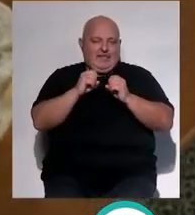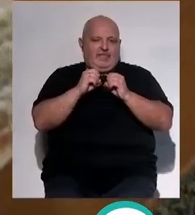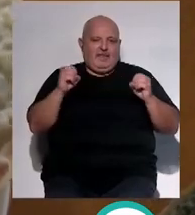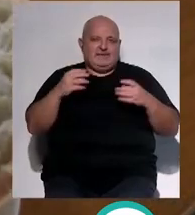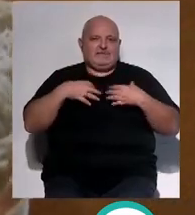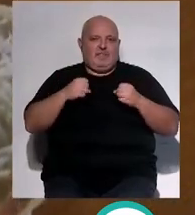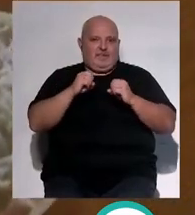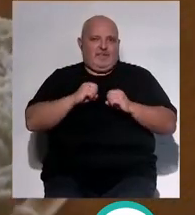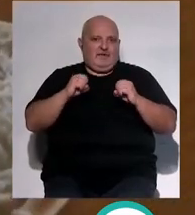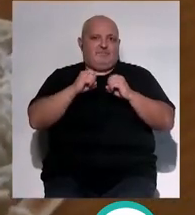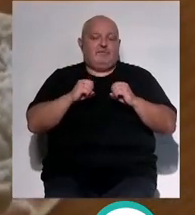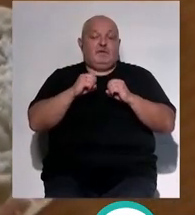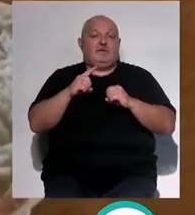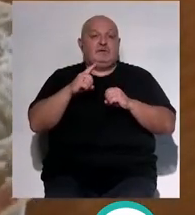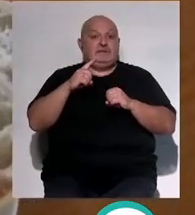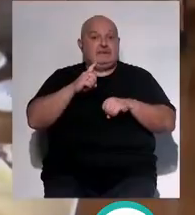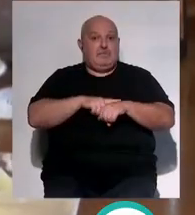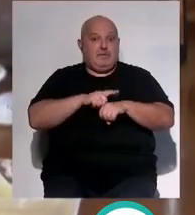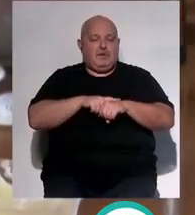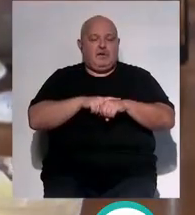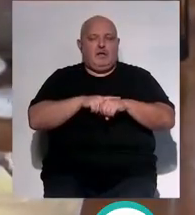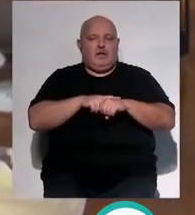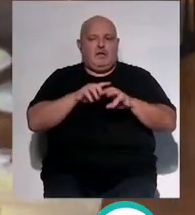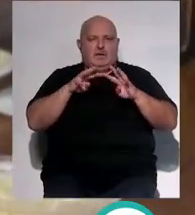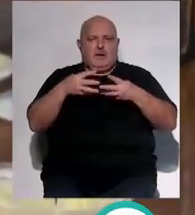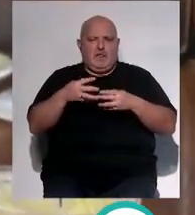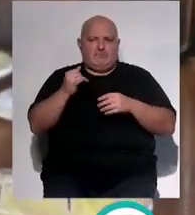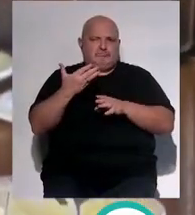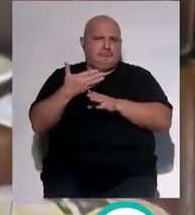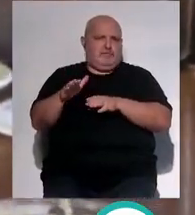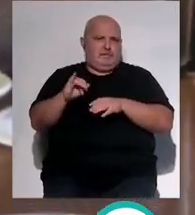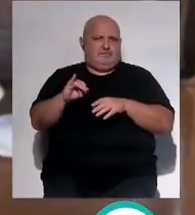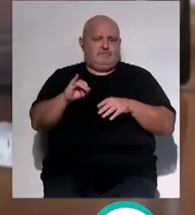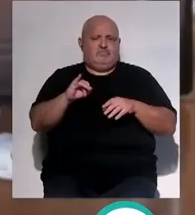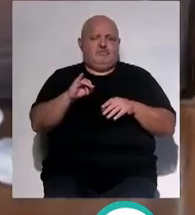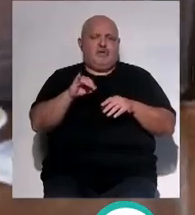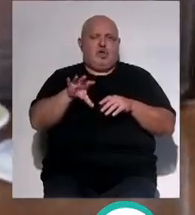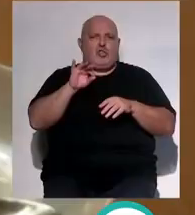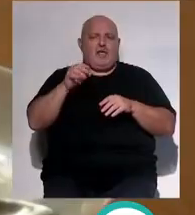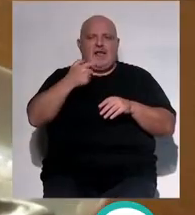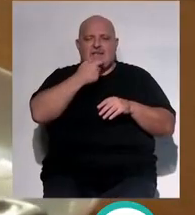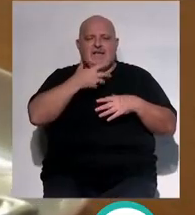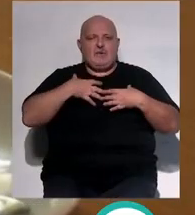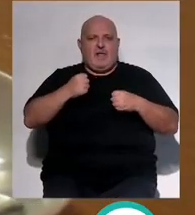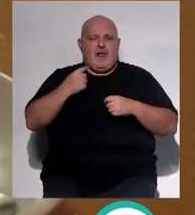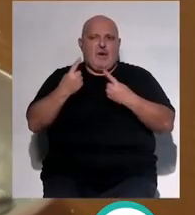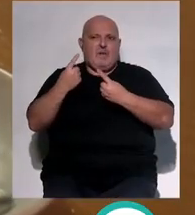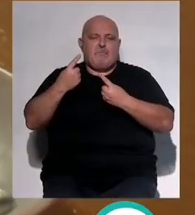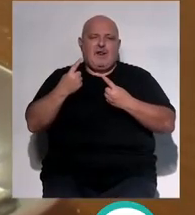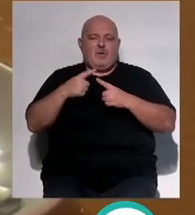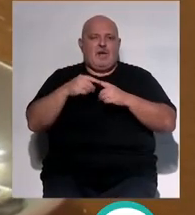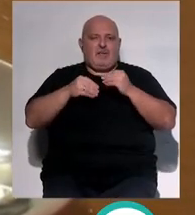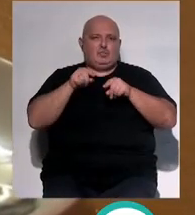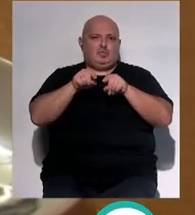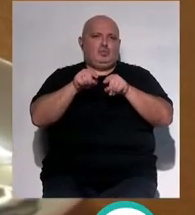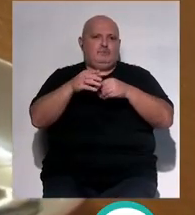galletas saludables si tienes tiempo puedes buscar en internet que ahora hay muchísimas opciones de galletas saludables pero te las tienes